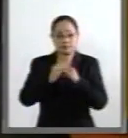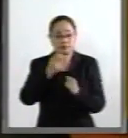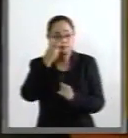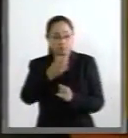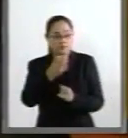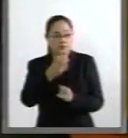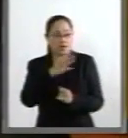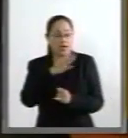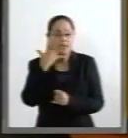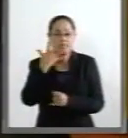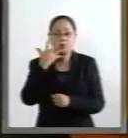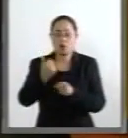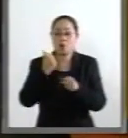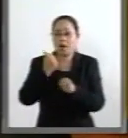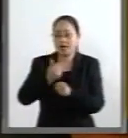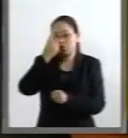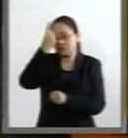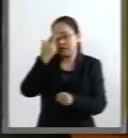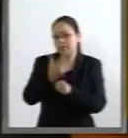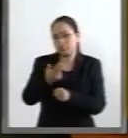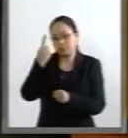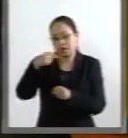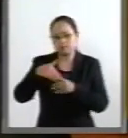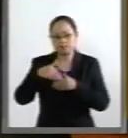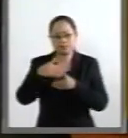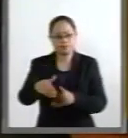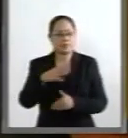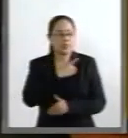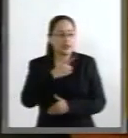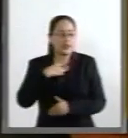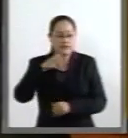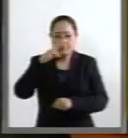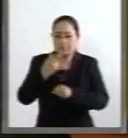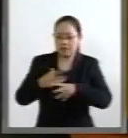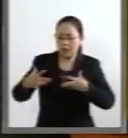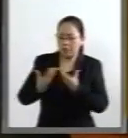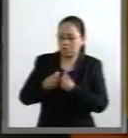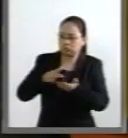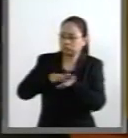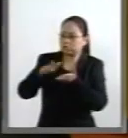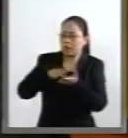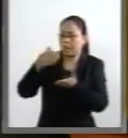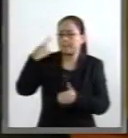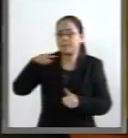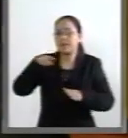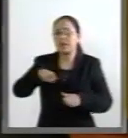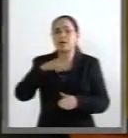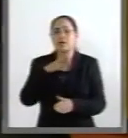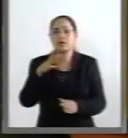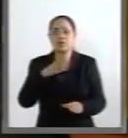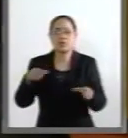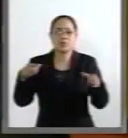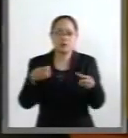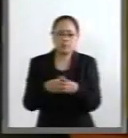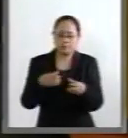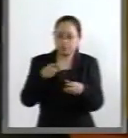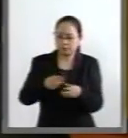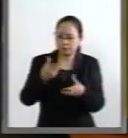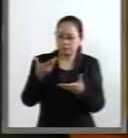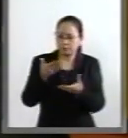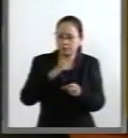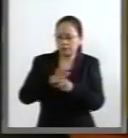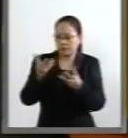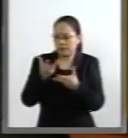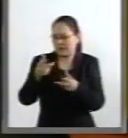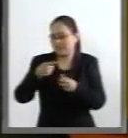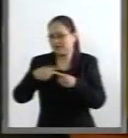cinco años al frente y será encargado de contribuir a mejorar la investigación, enseñanza, diagnóstico y tratamiento